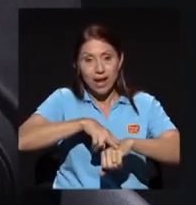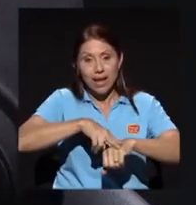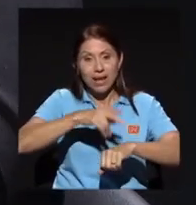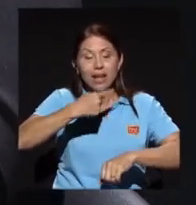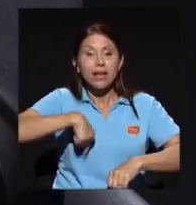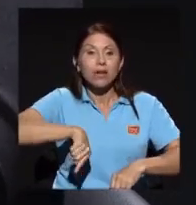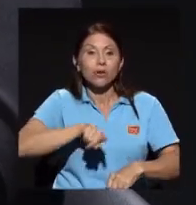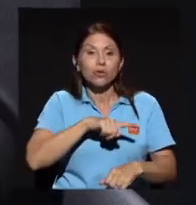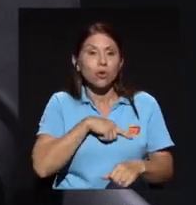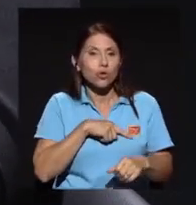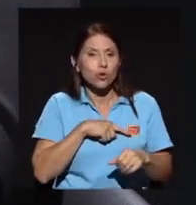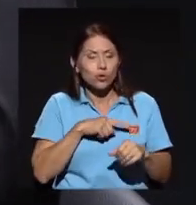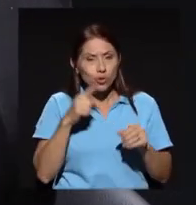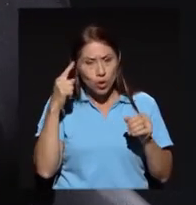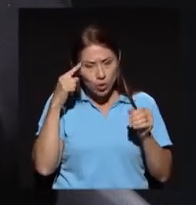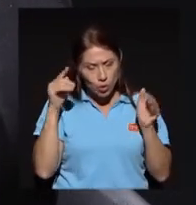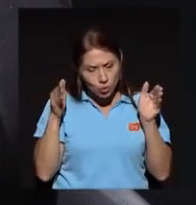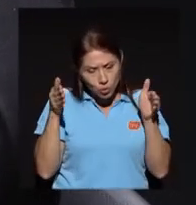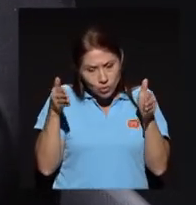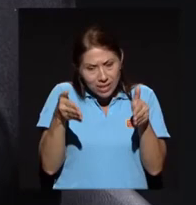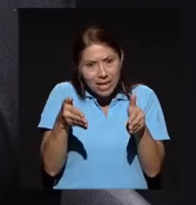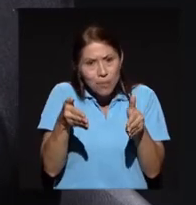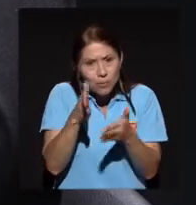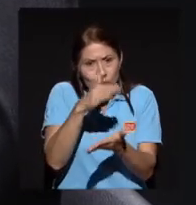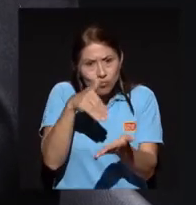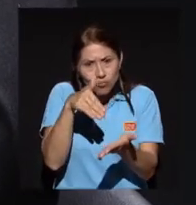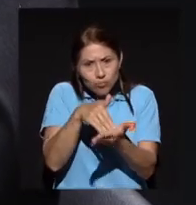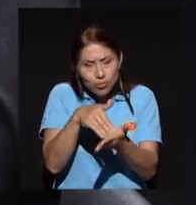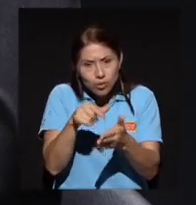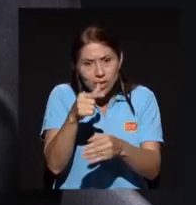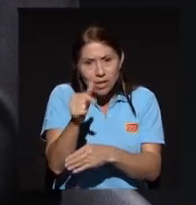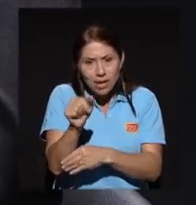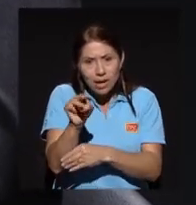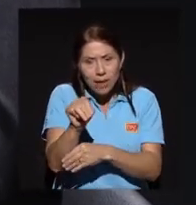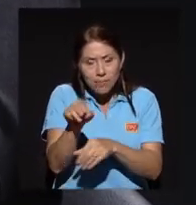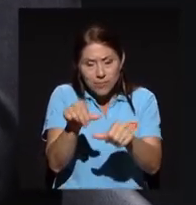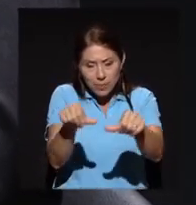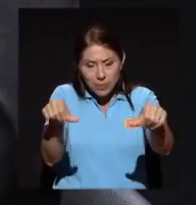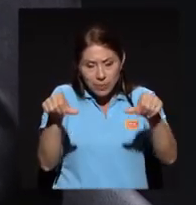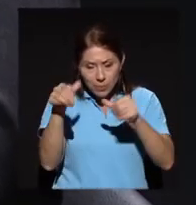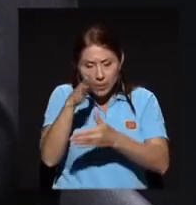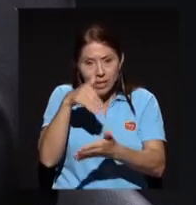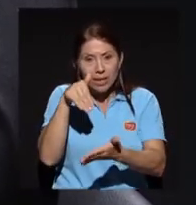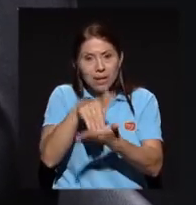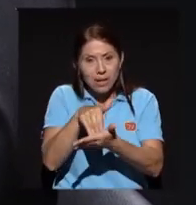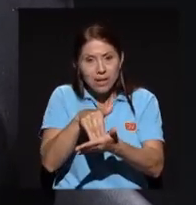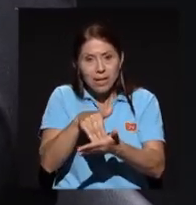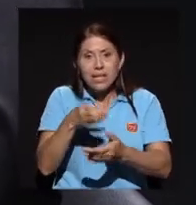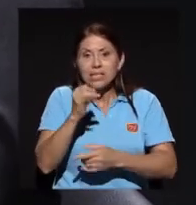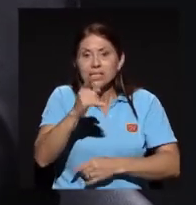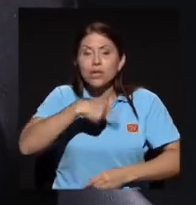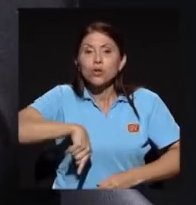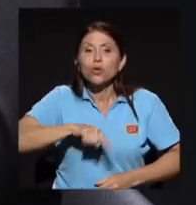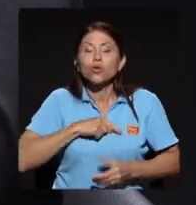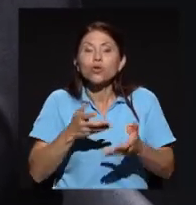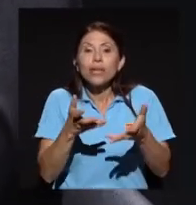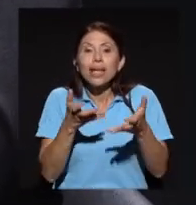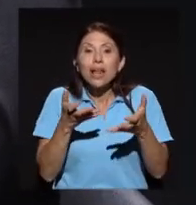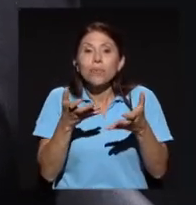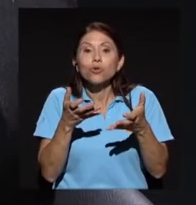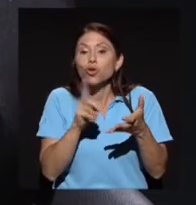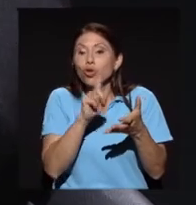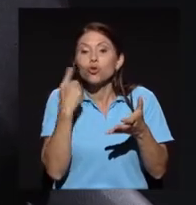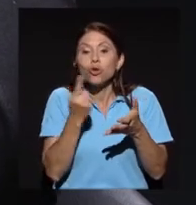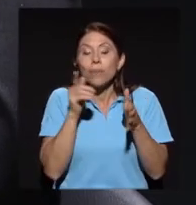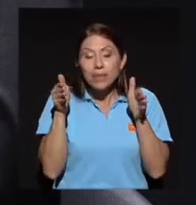en la en el área metropolitana y si nosotros realmente queremos impactar las periferias del país